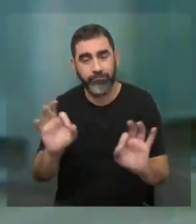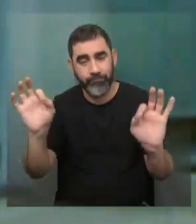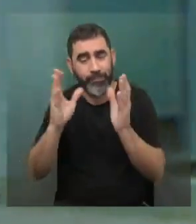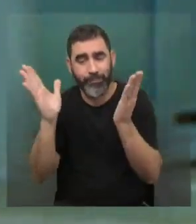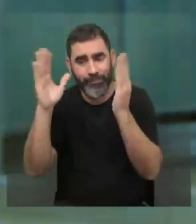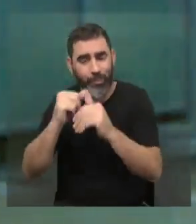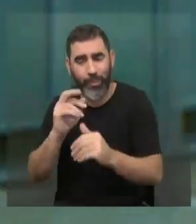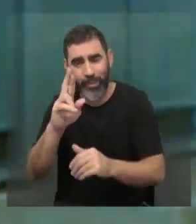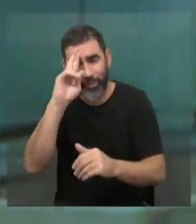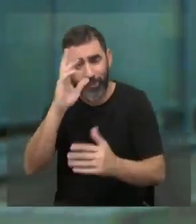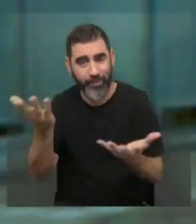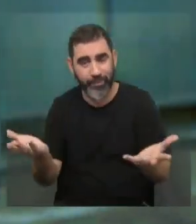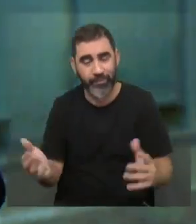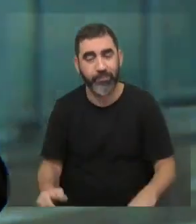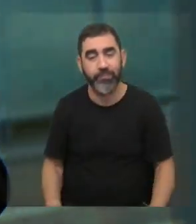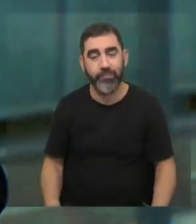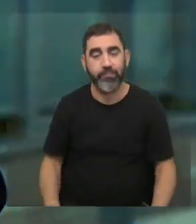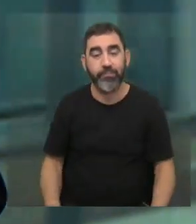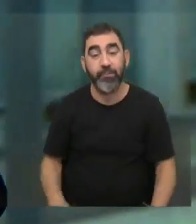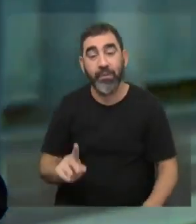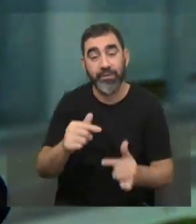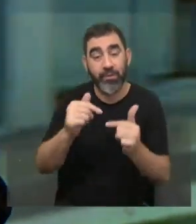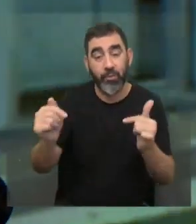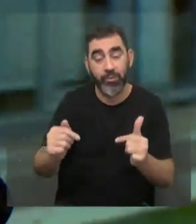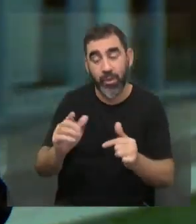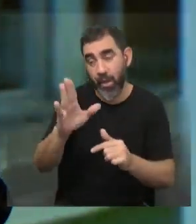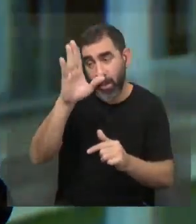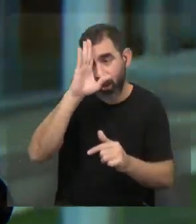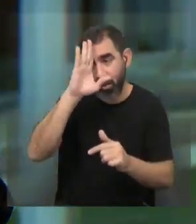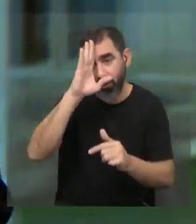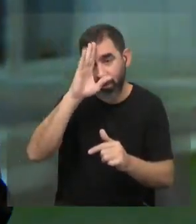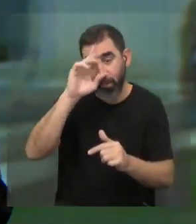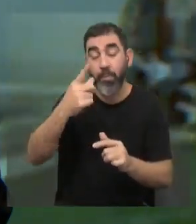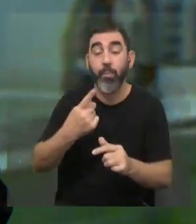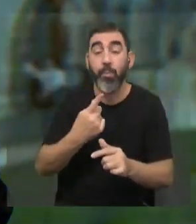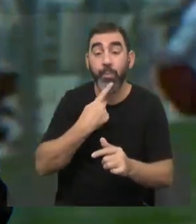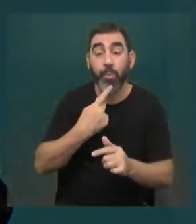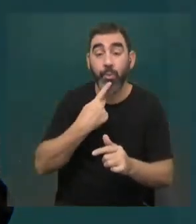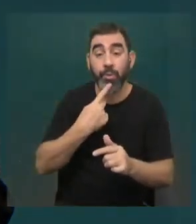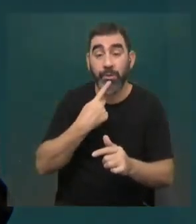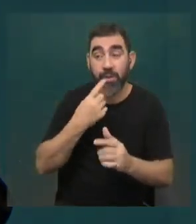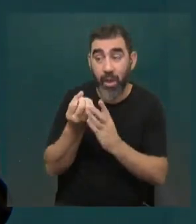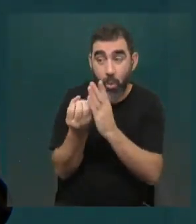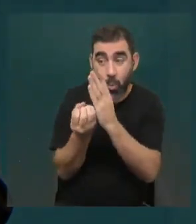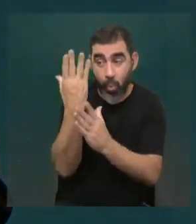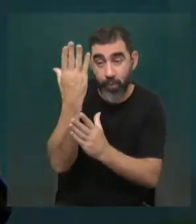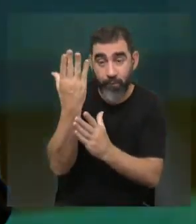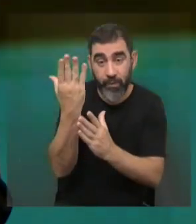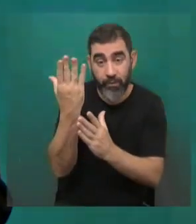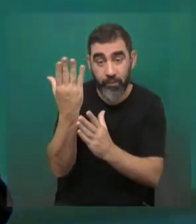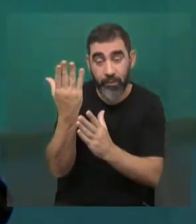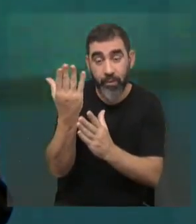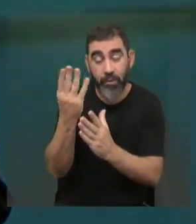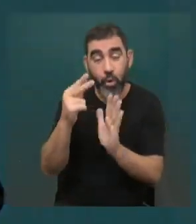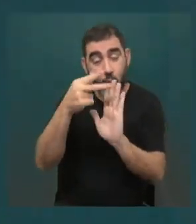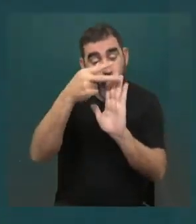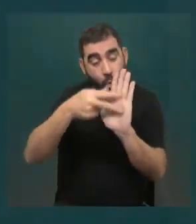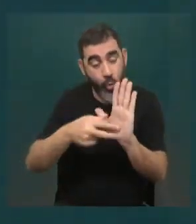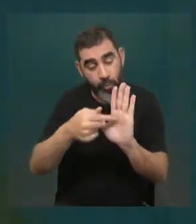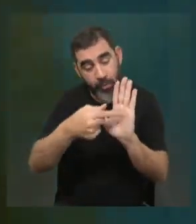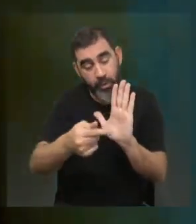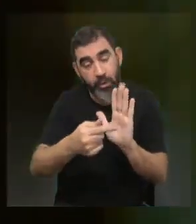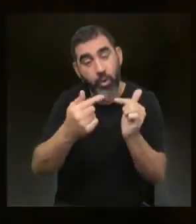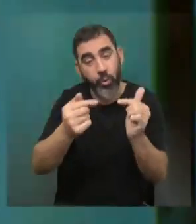podía cumplir. Entonces, creo que ese tipo de cosas son enseñanzas para que cuando las políticas nuevas se traduzcan en normas, se coloquen